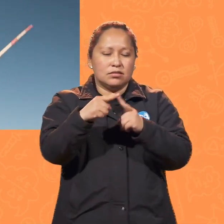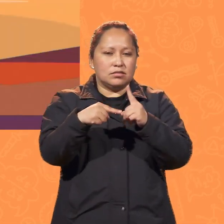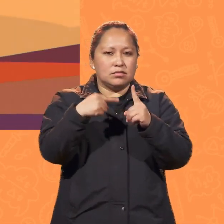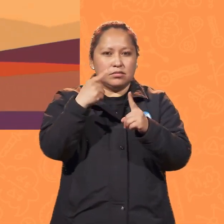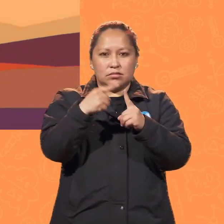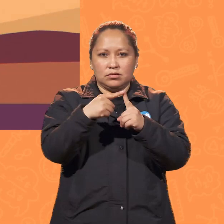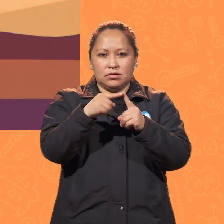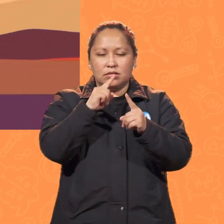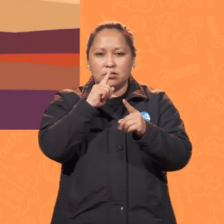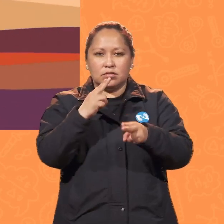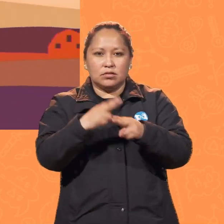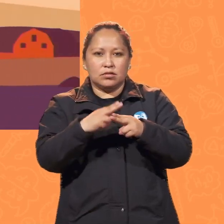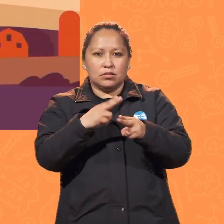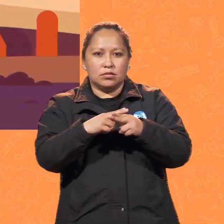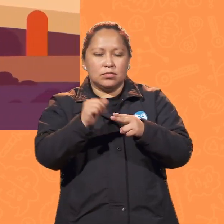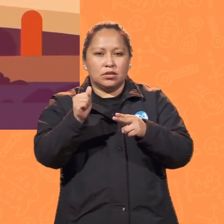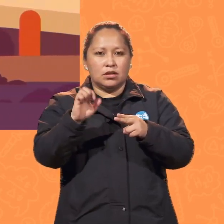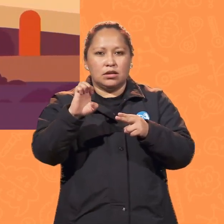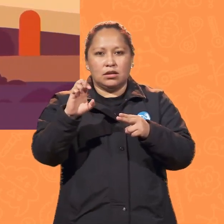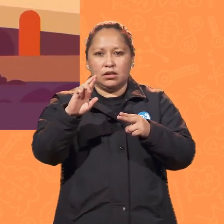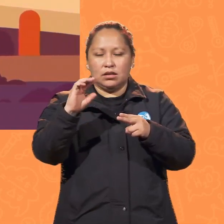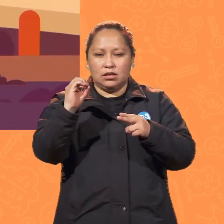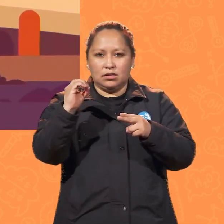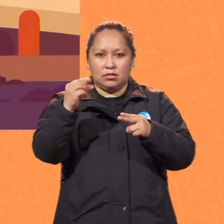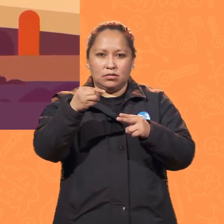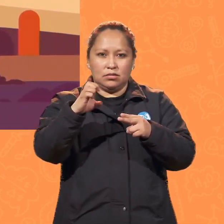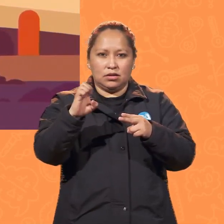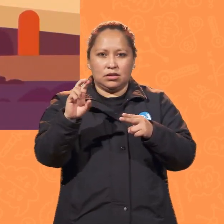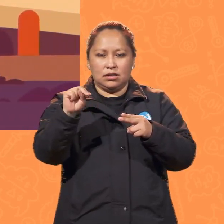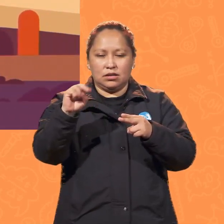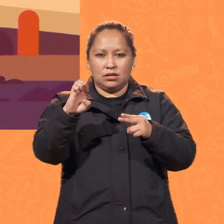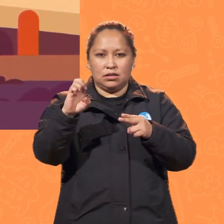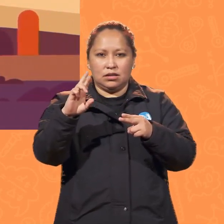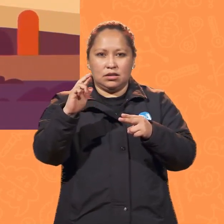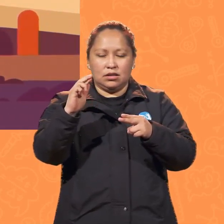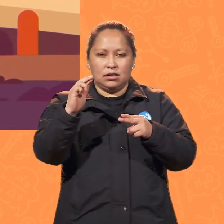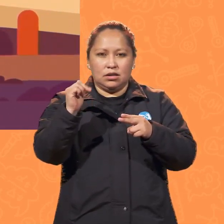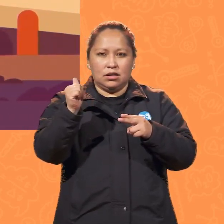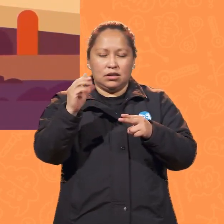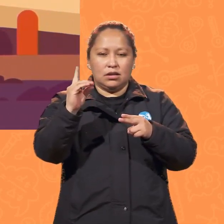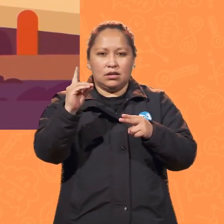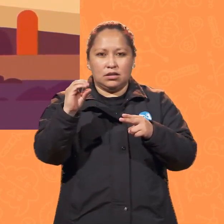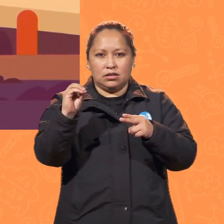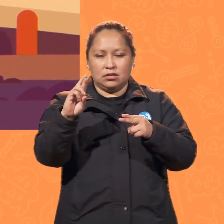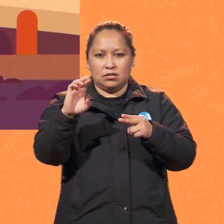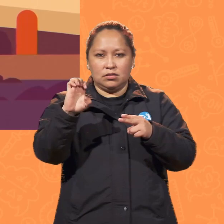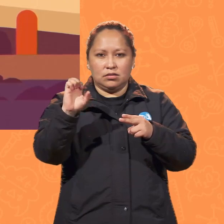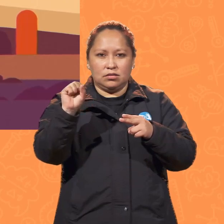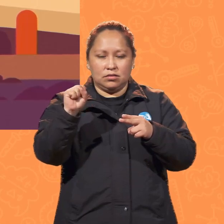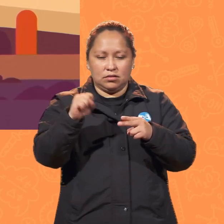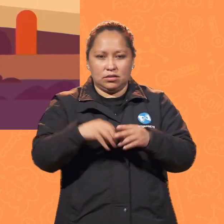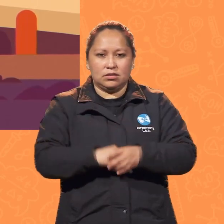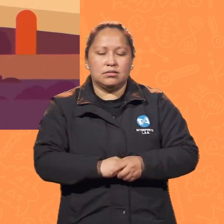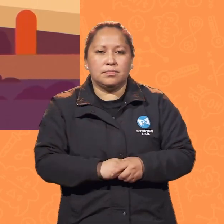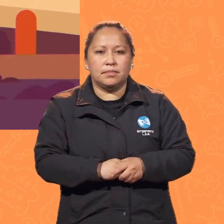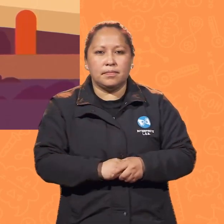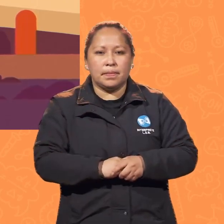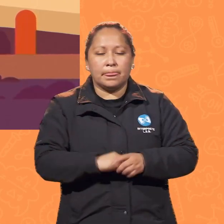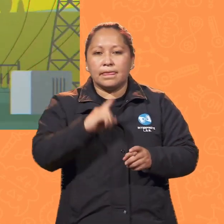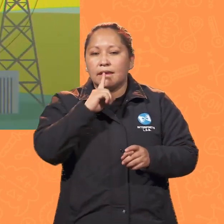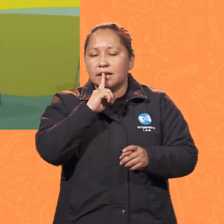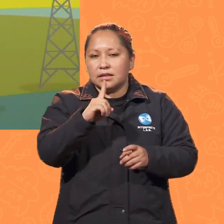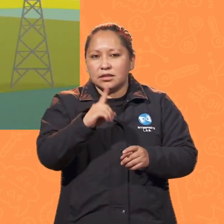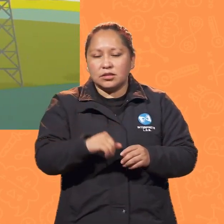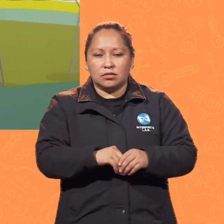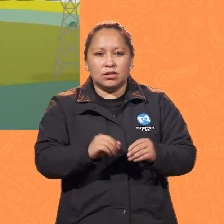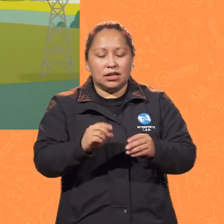son llamados aerogeneradores o turbinas de viento. El funcionamiento de los aerogeneradores consiste